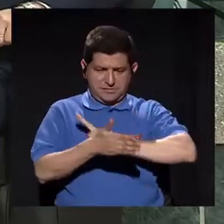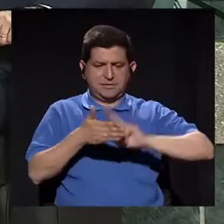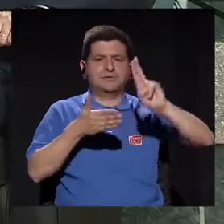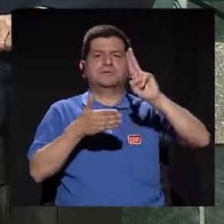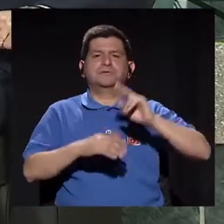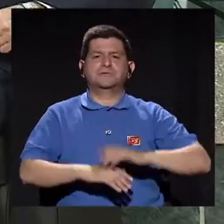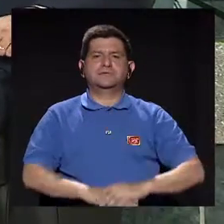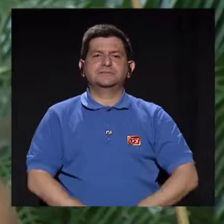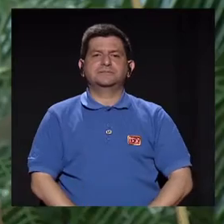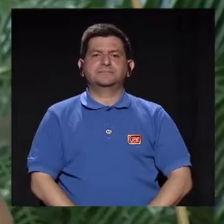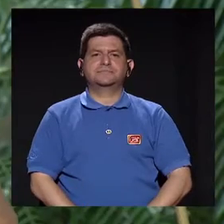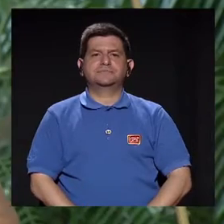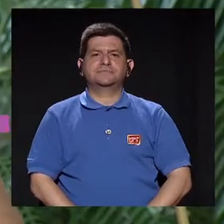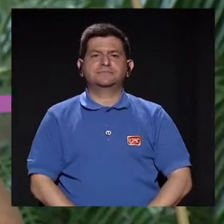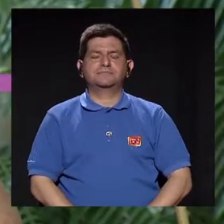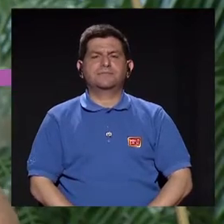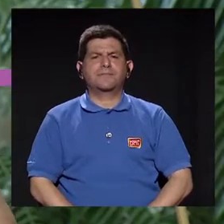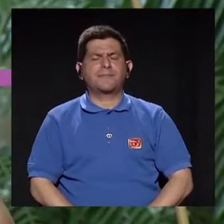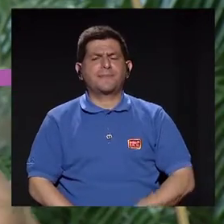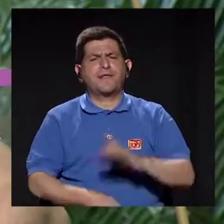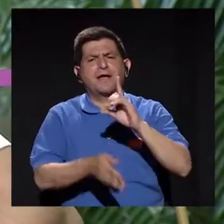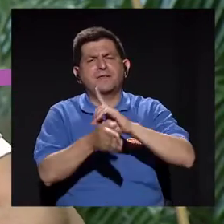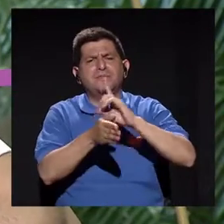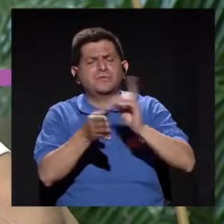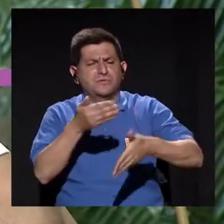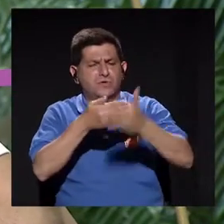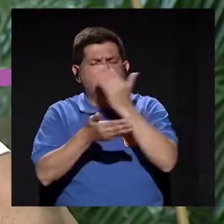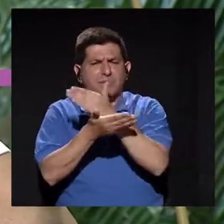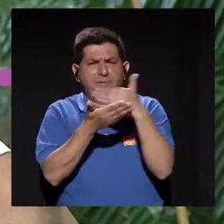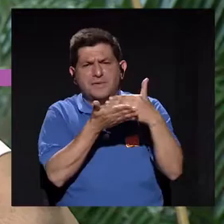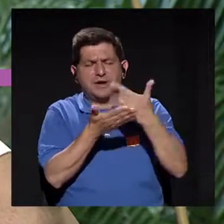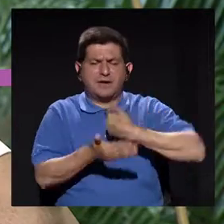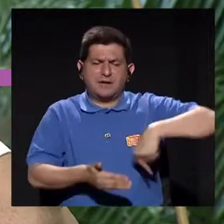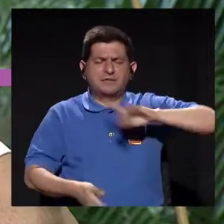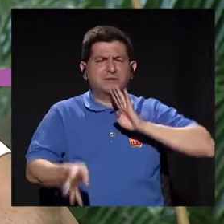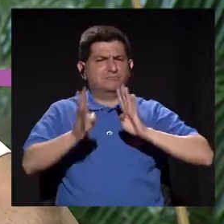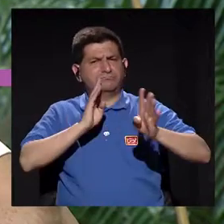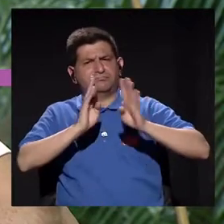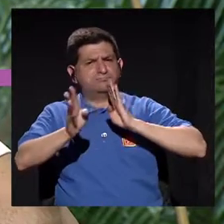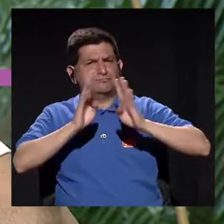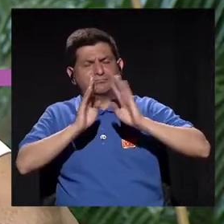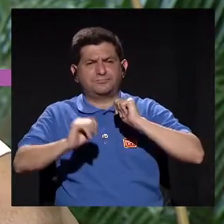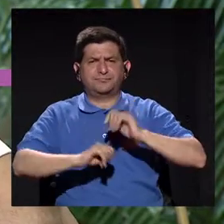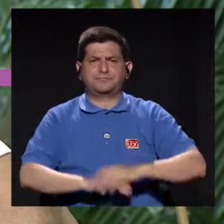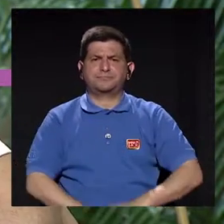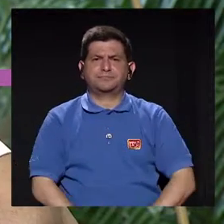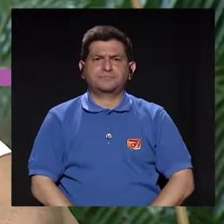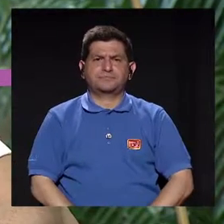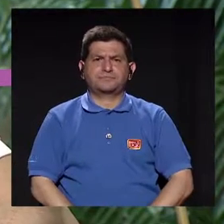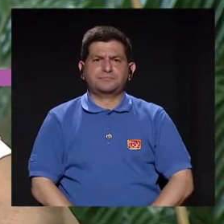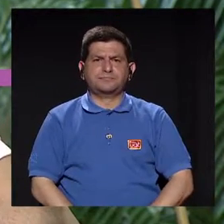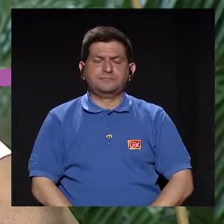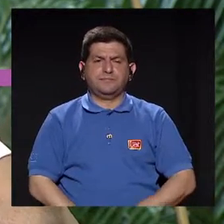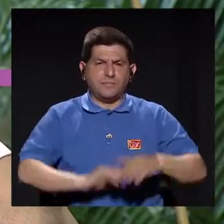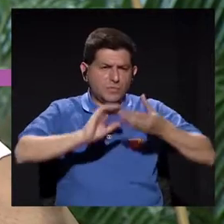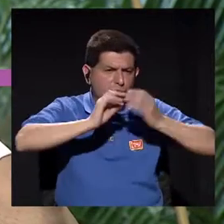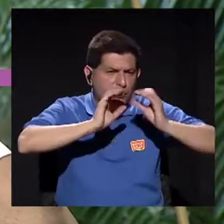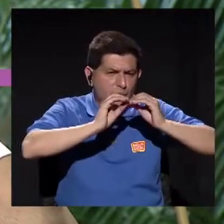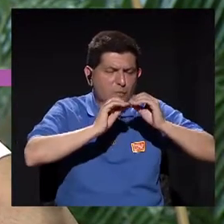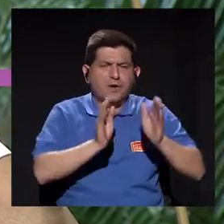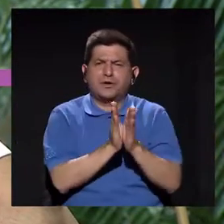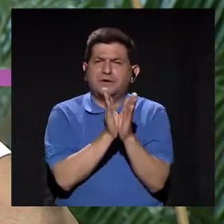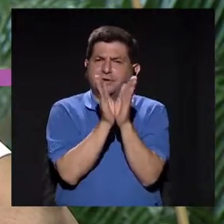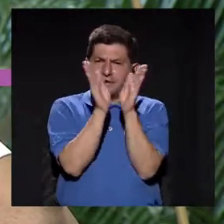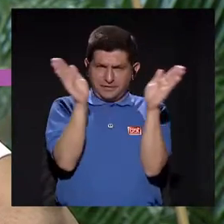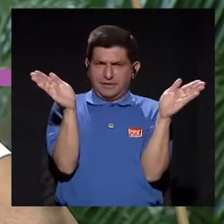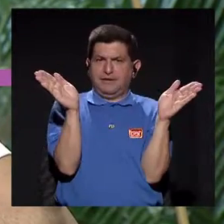universidad. Y doctor, en el bloque pasado pues estábamos conversando de los datos pues